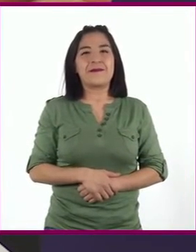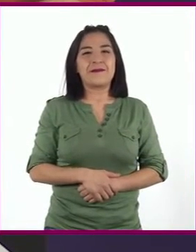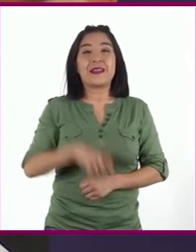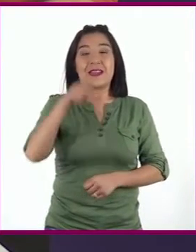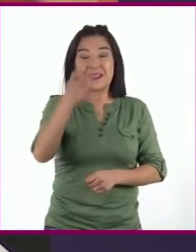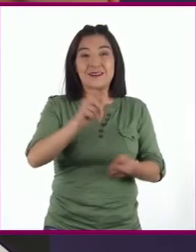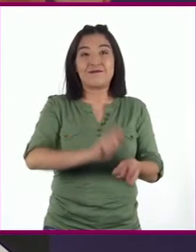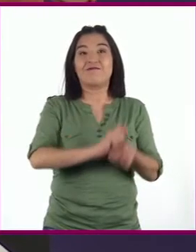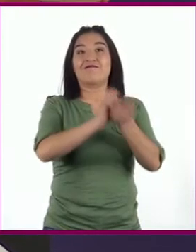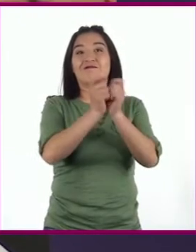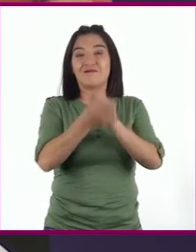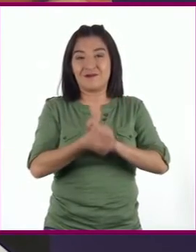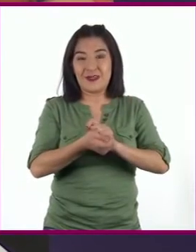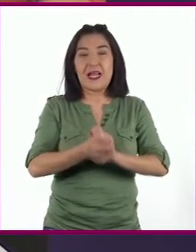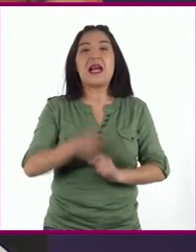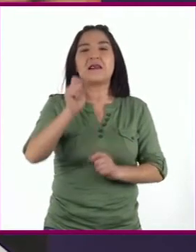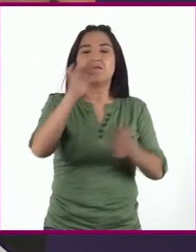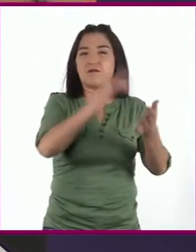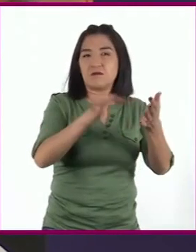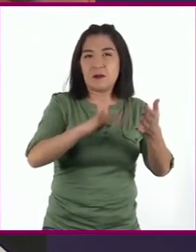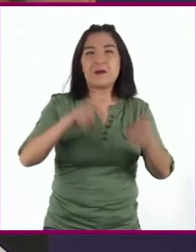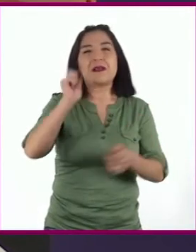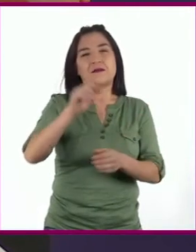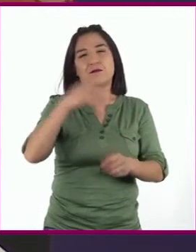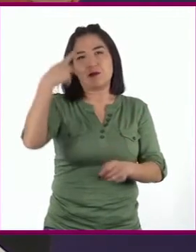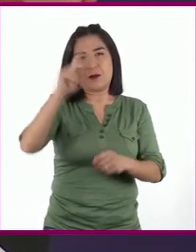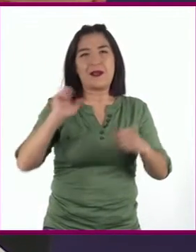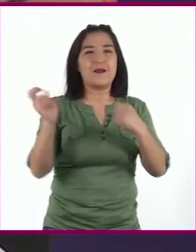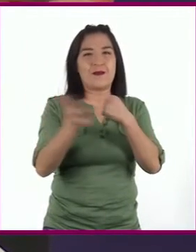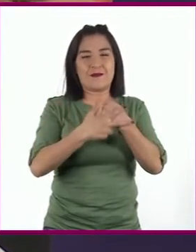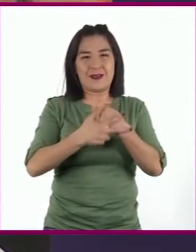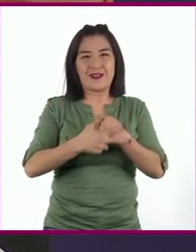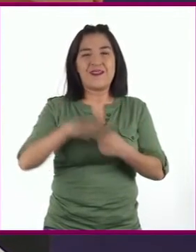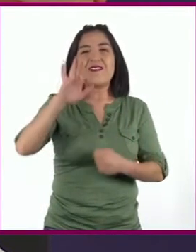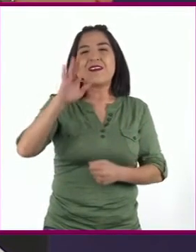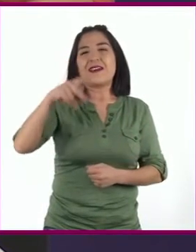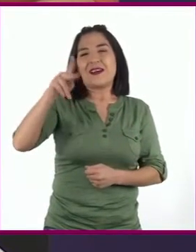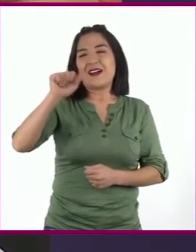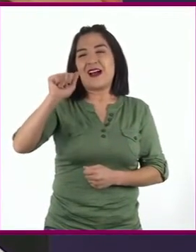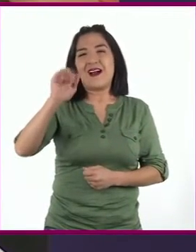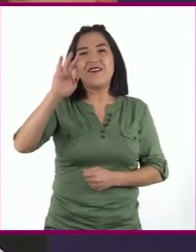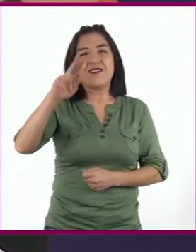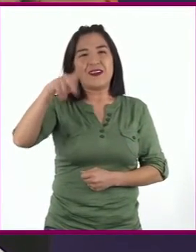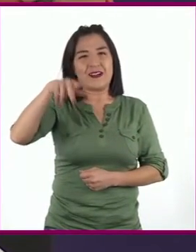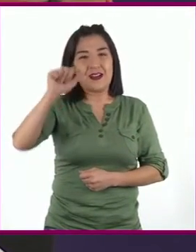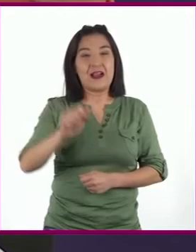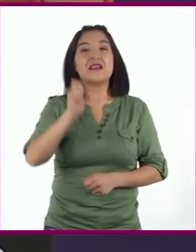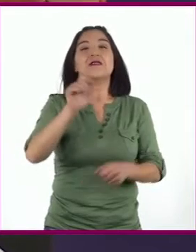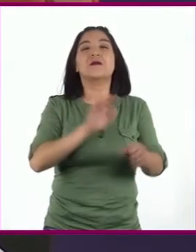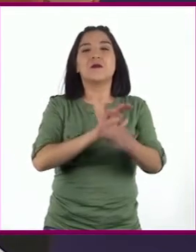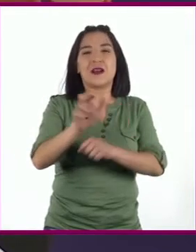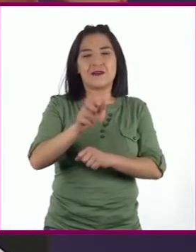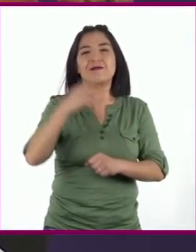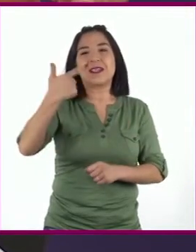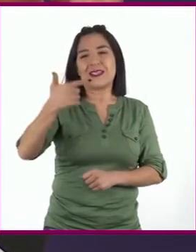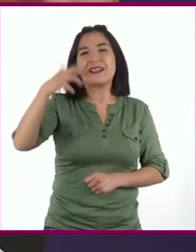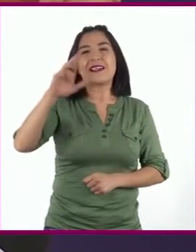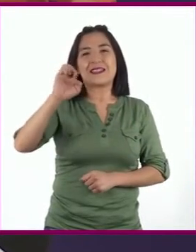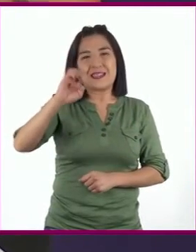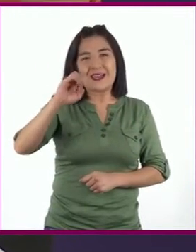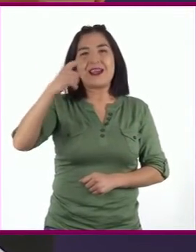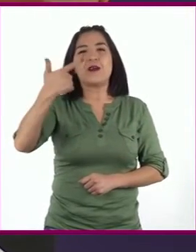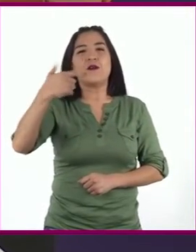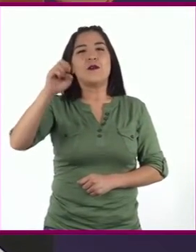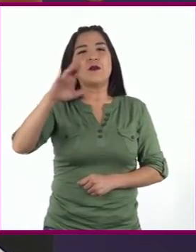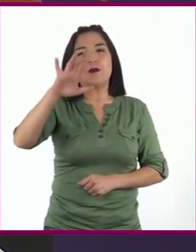metamorfosis es una novela del escritor checoeslovaco Franz Kafka Cuyo personaje protagónico se llama Gregorio Samsa